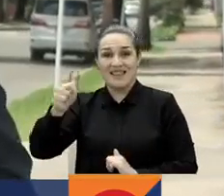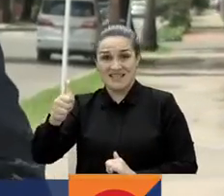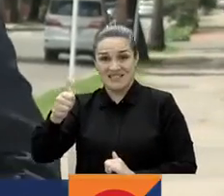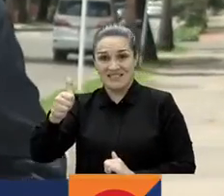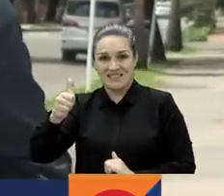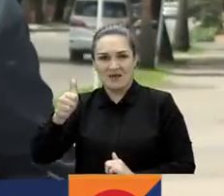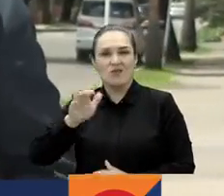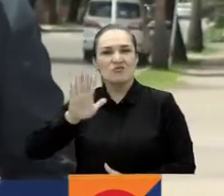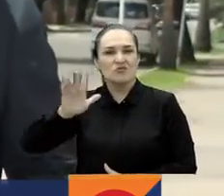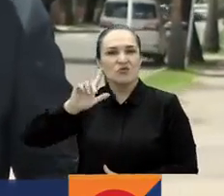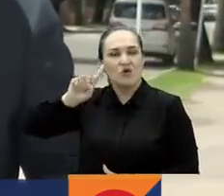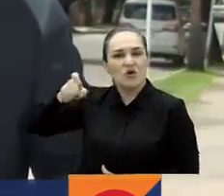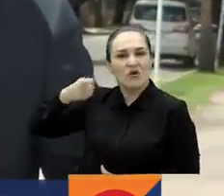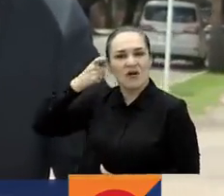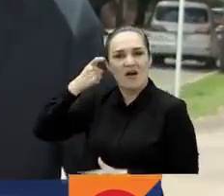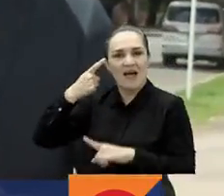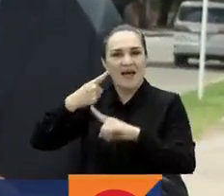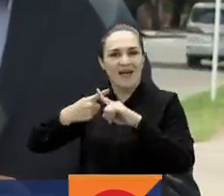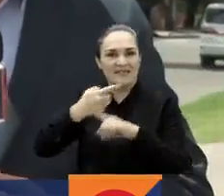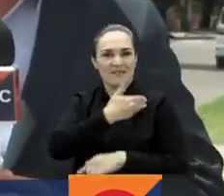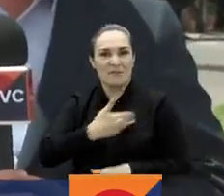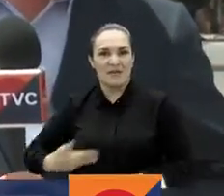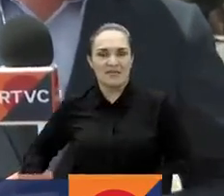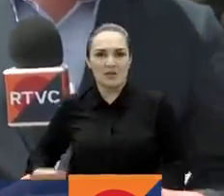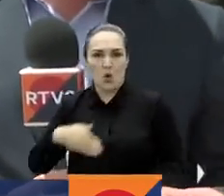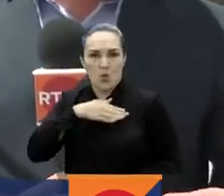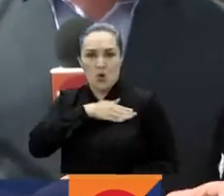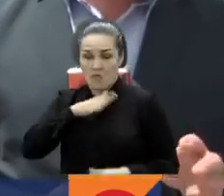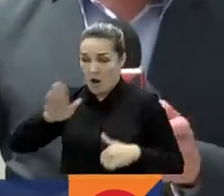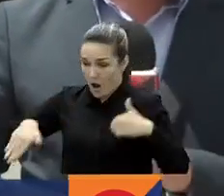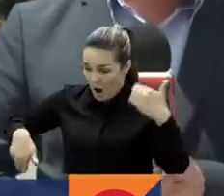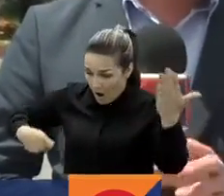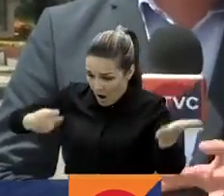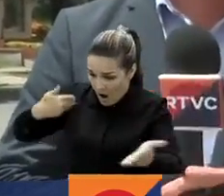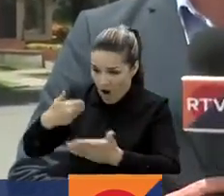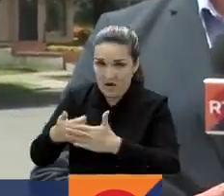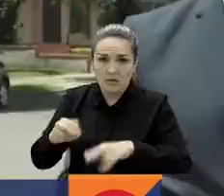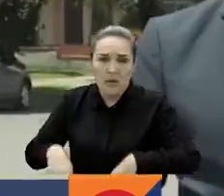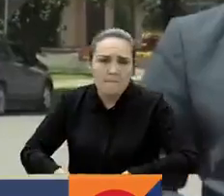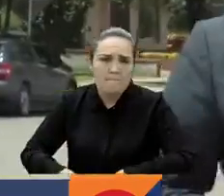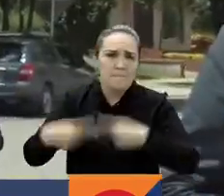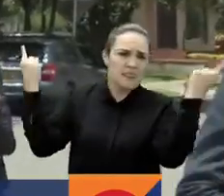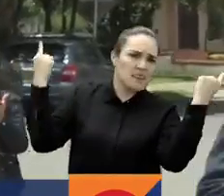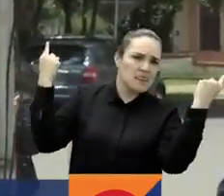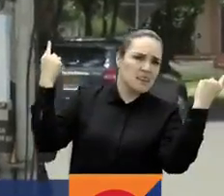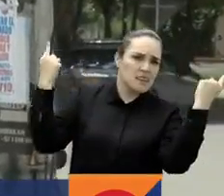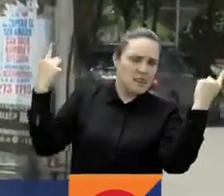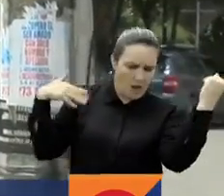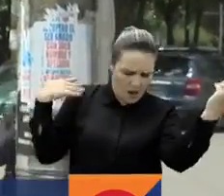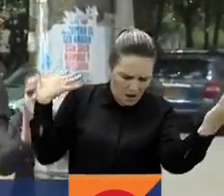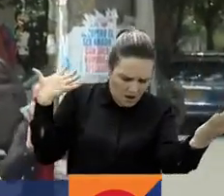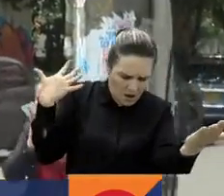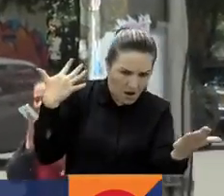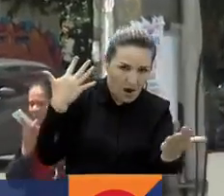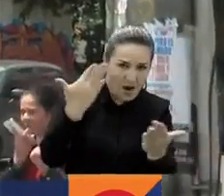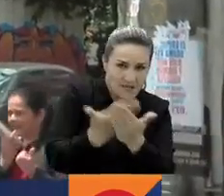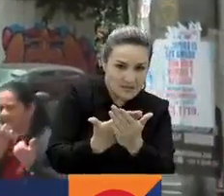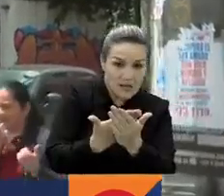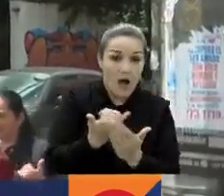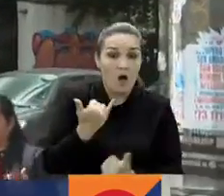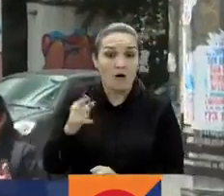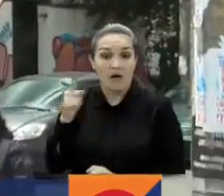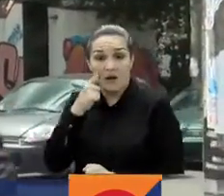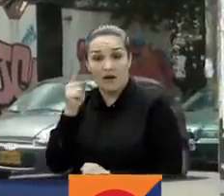periodo de gobierno del expresidente Álvaro Uribe Vélez. De hecho, queremos mostrarles a esta hora cómo se encuentra el consulado